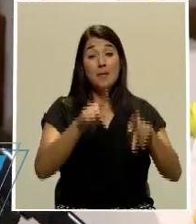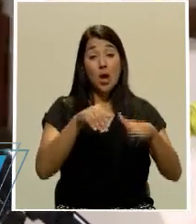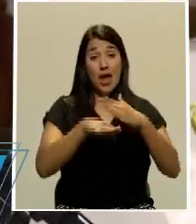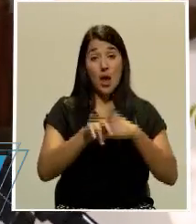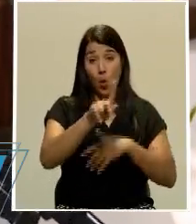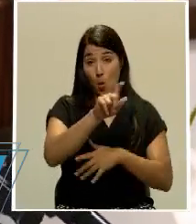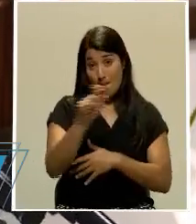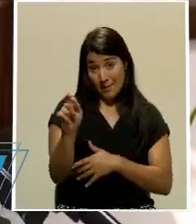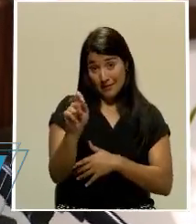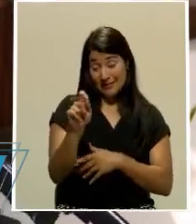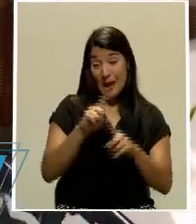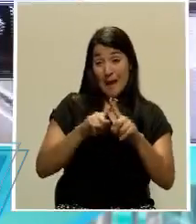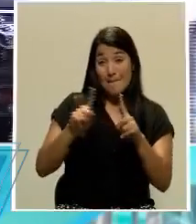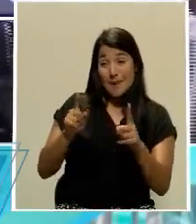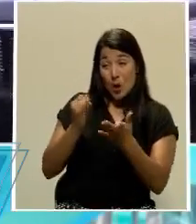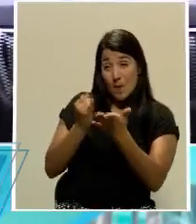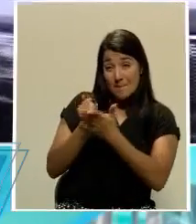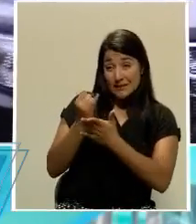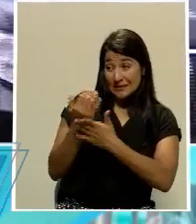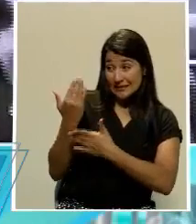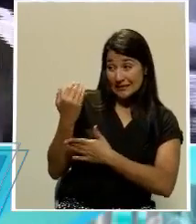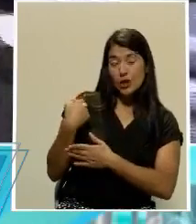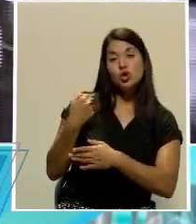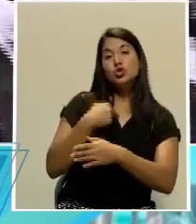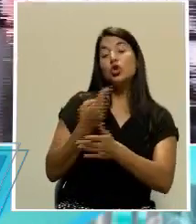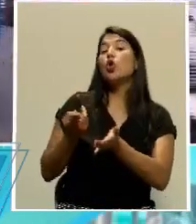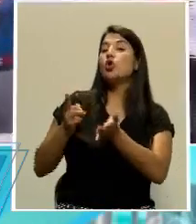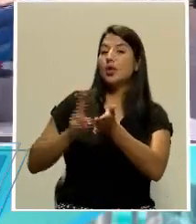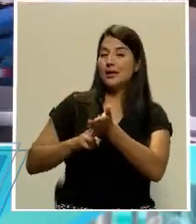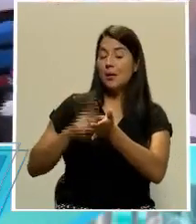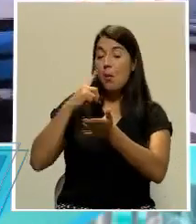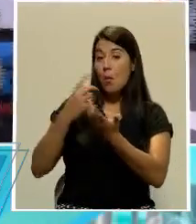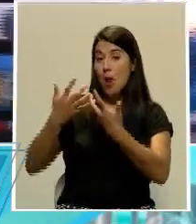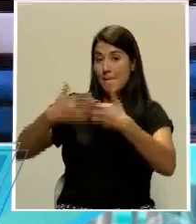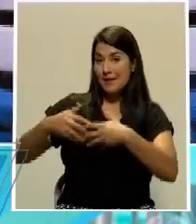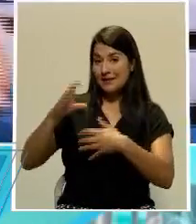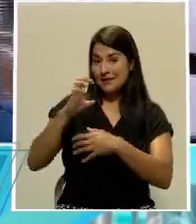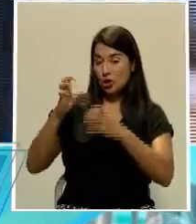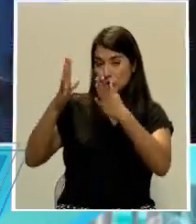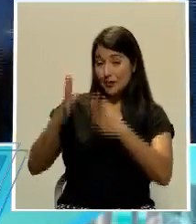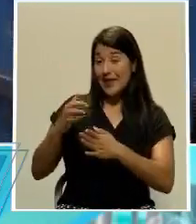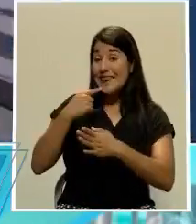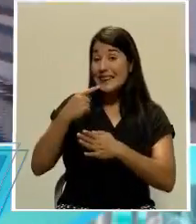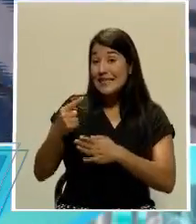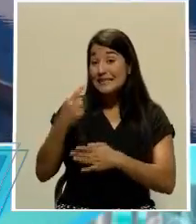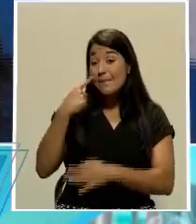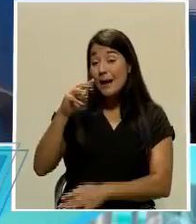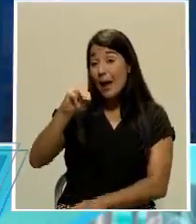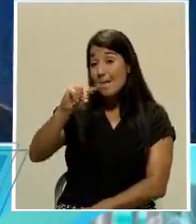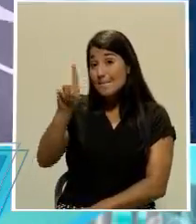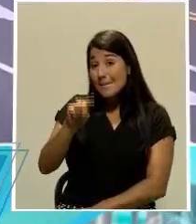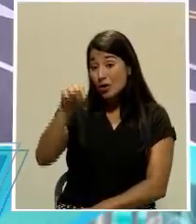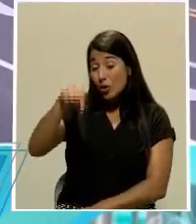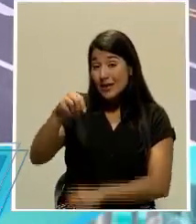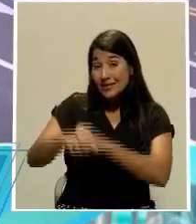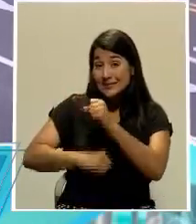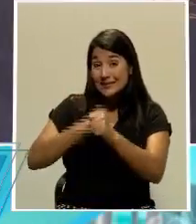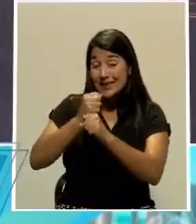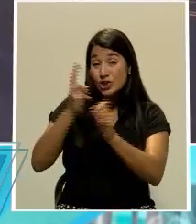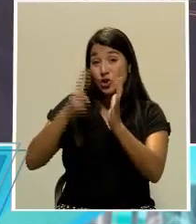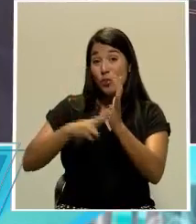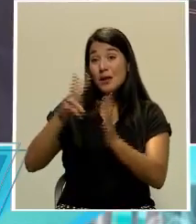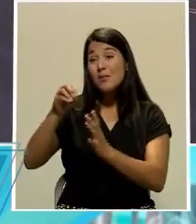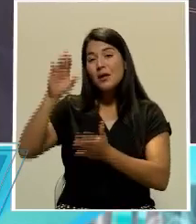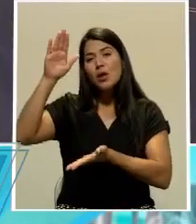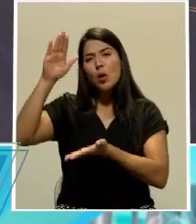Un estudio reciente que contratamos de una firma costarricense revela que para marzo del año 2020 tuvimos una disminución a